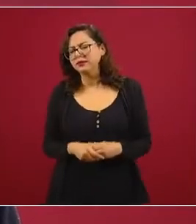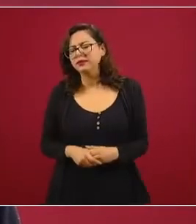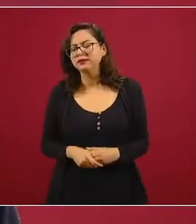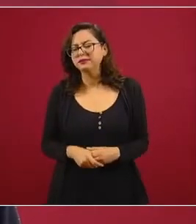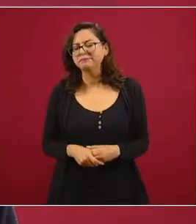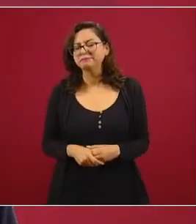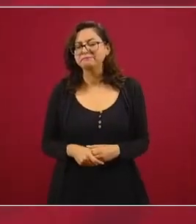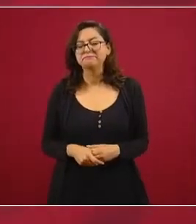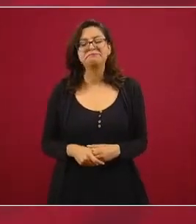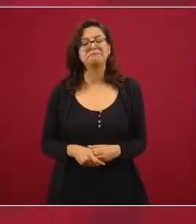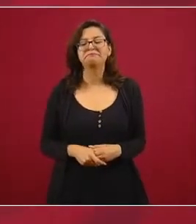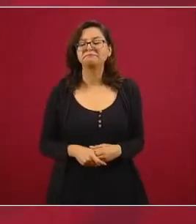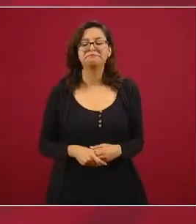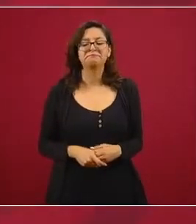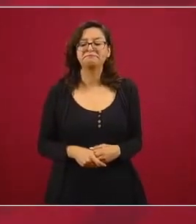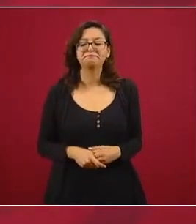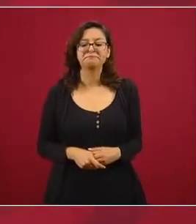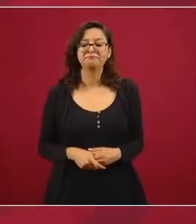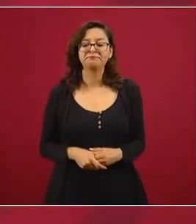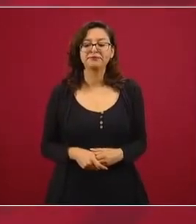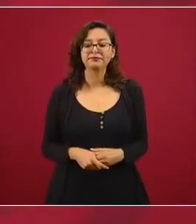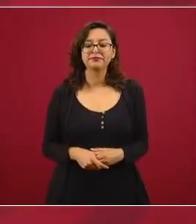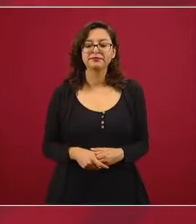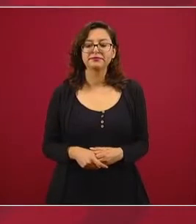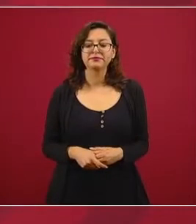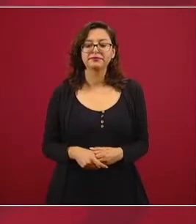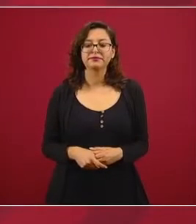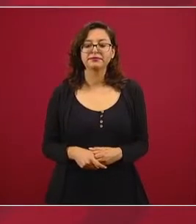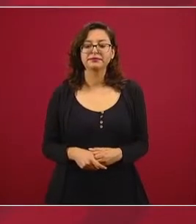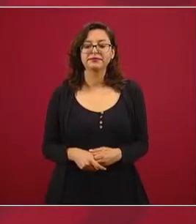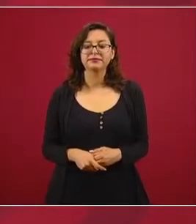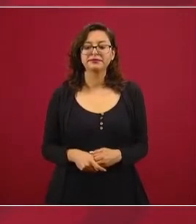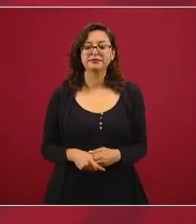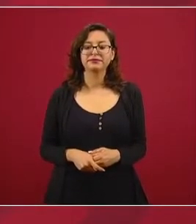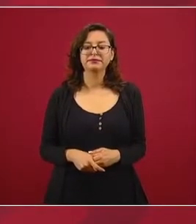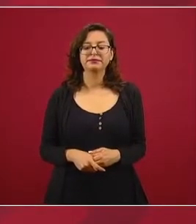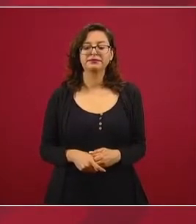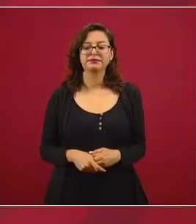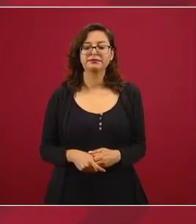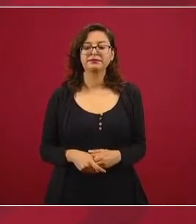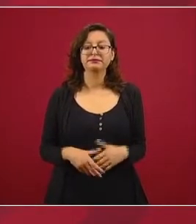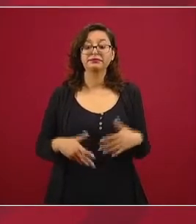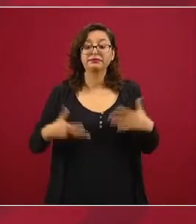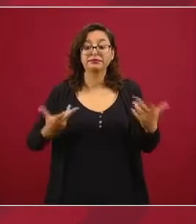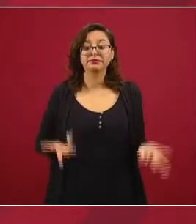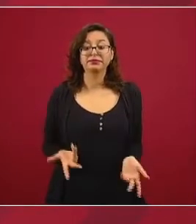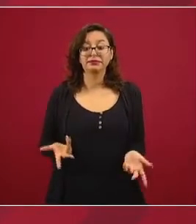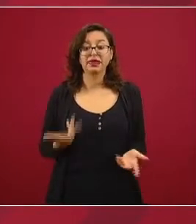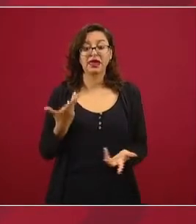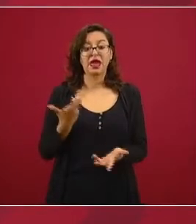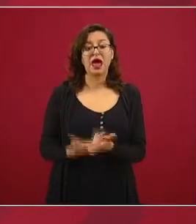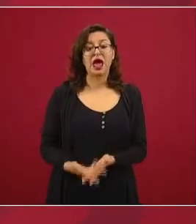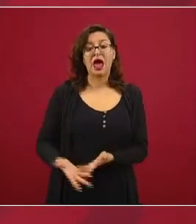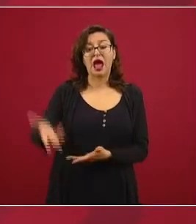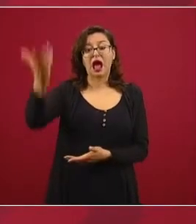cuando se había contado con un testimonio